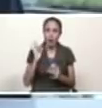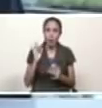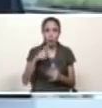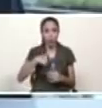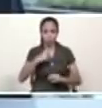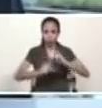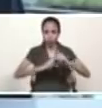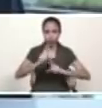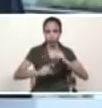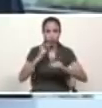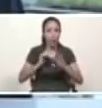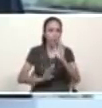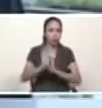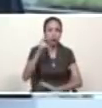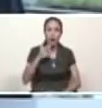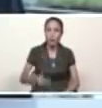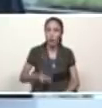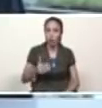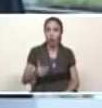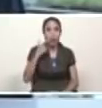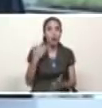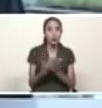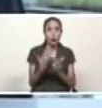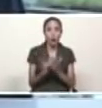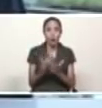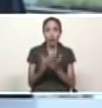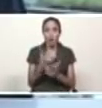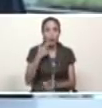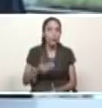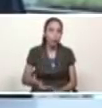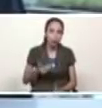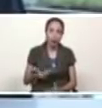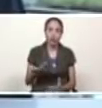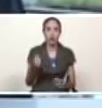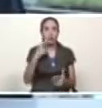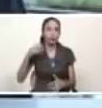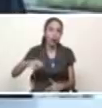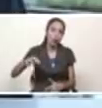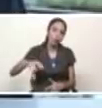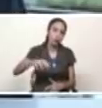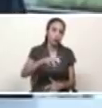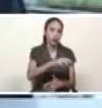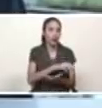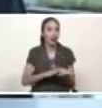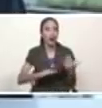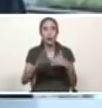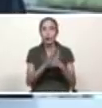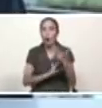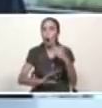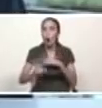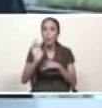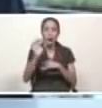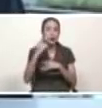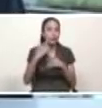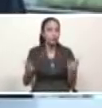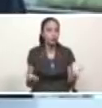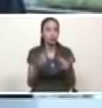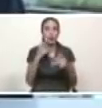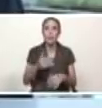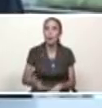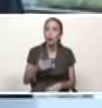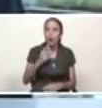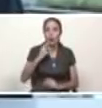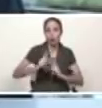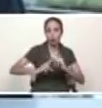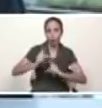producir de manera sustentable en todas las regiones en todos los estados del país en todas las unidades productivas producir